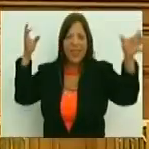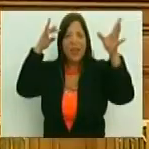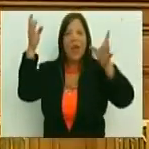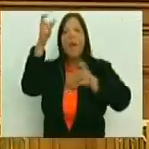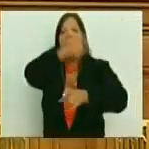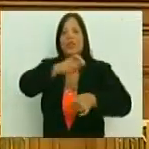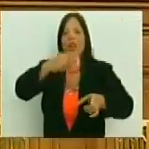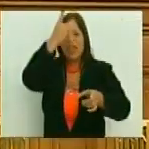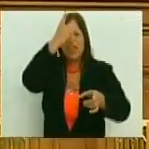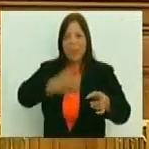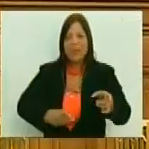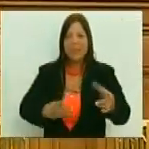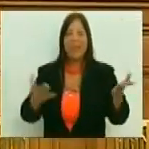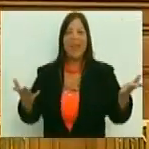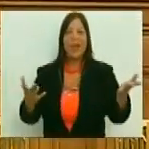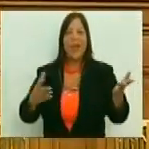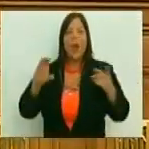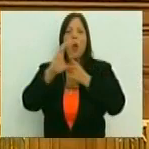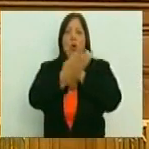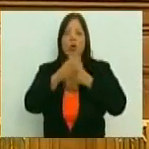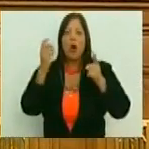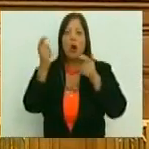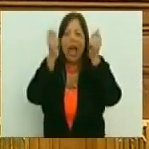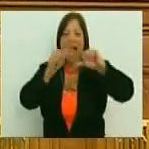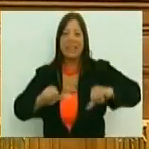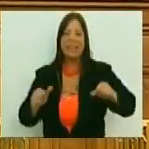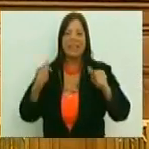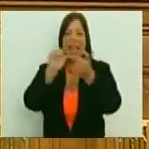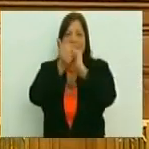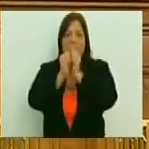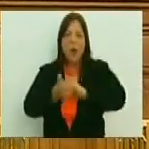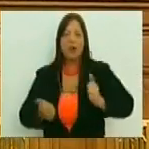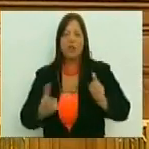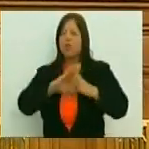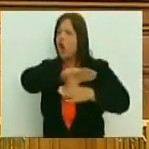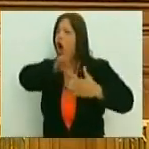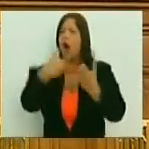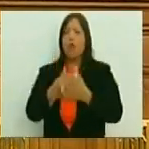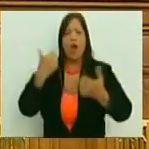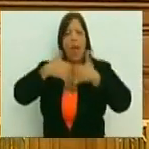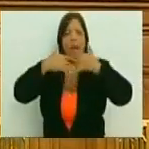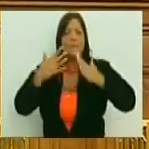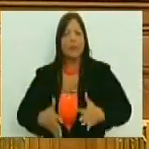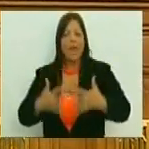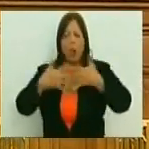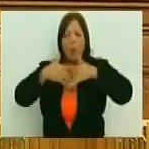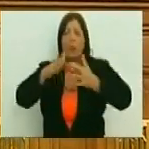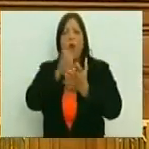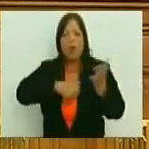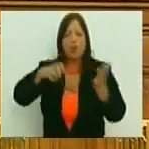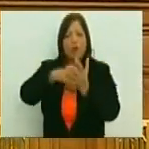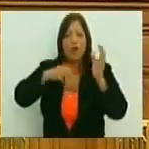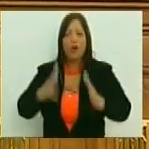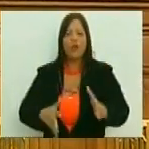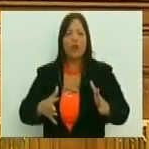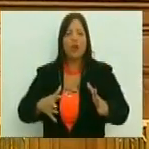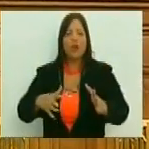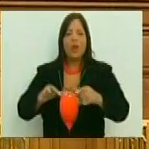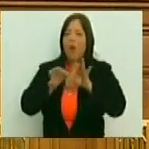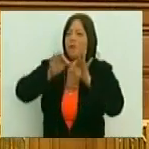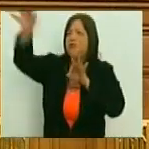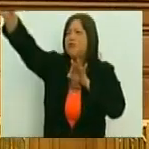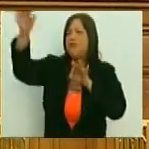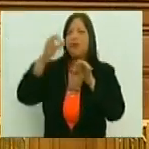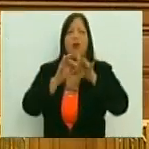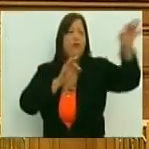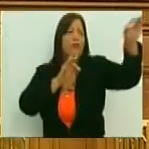personas con alguna discapacidad, cultores, artistas, deportistas, empresarios, productores, el del municipio más grande